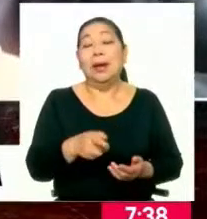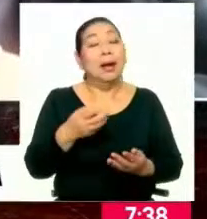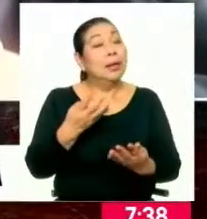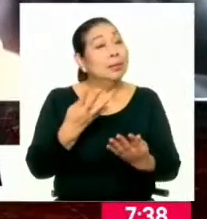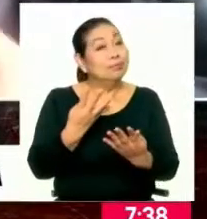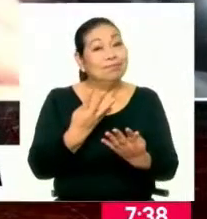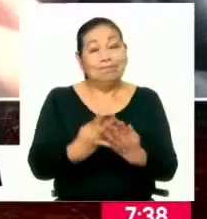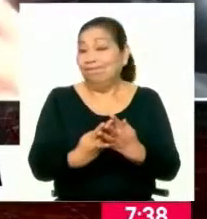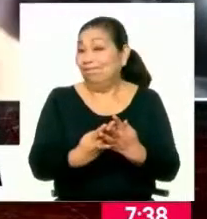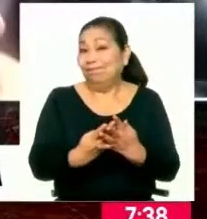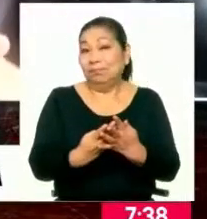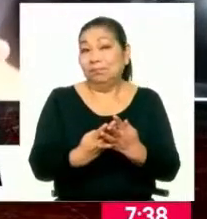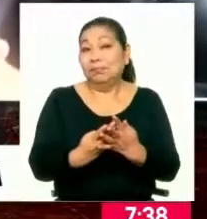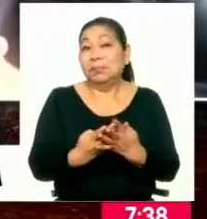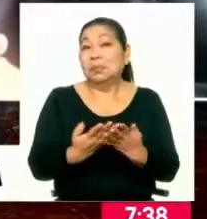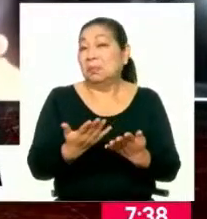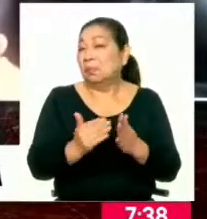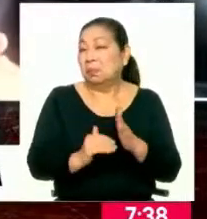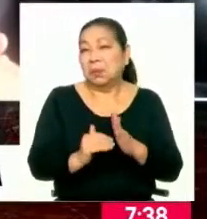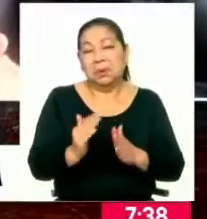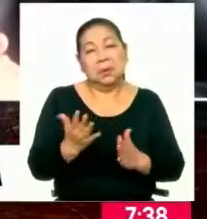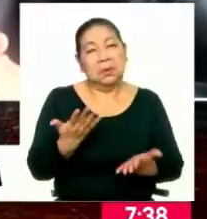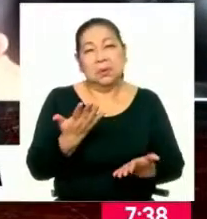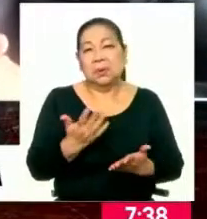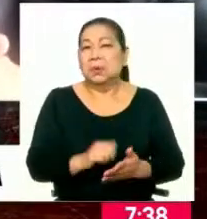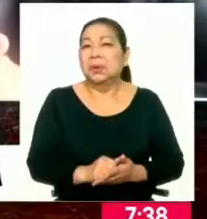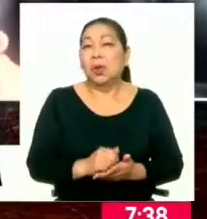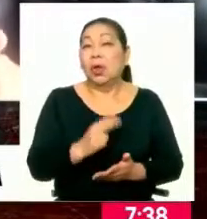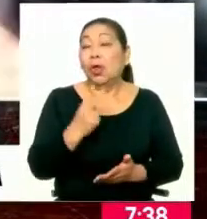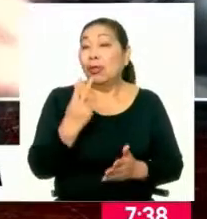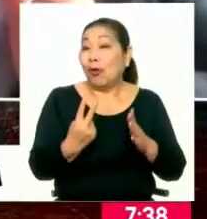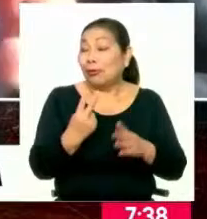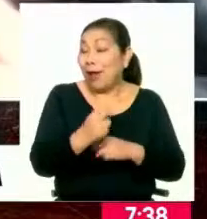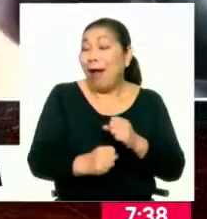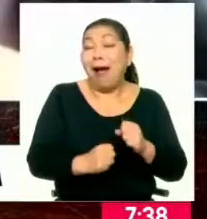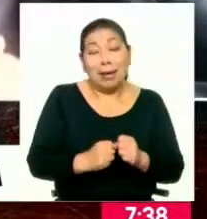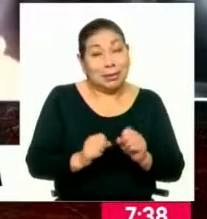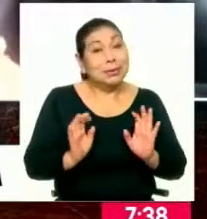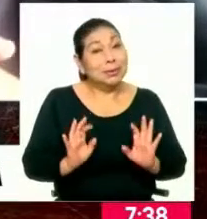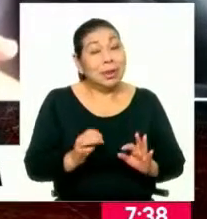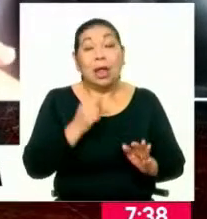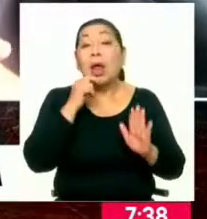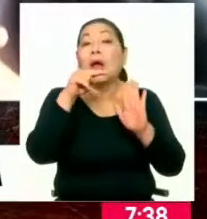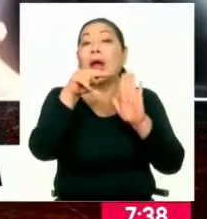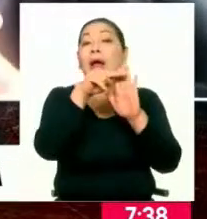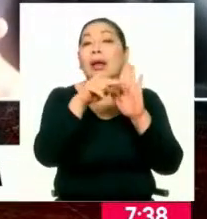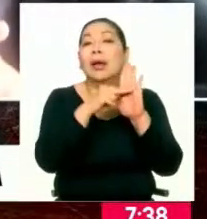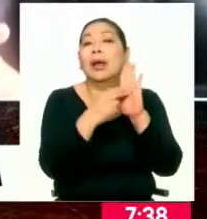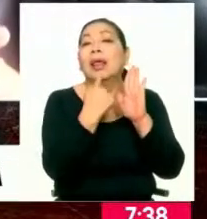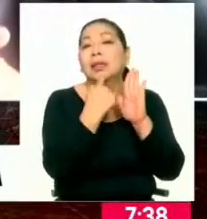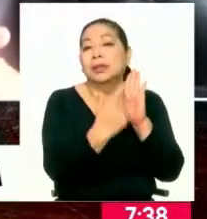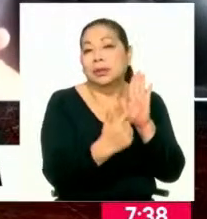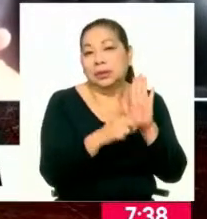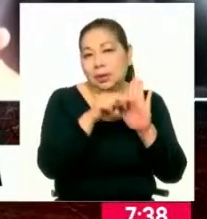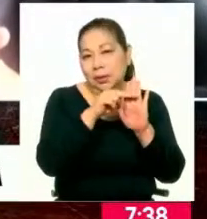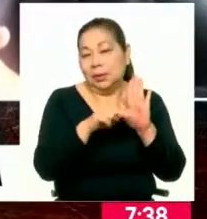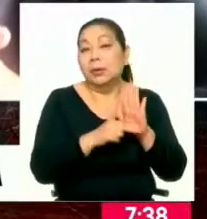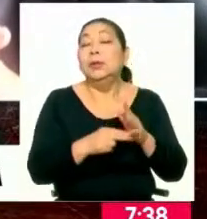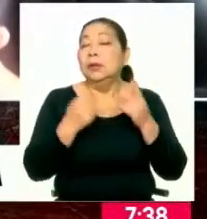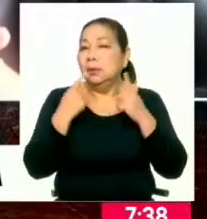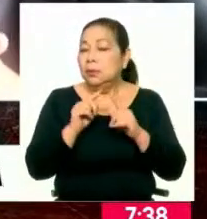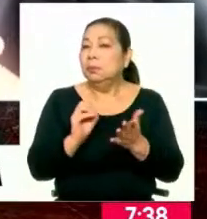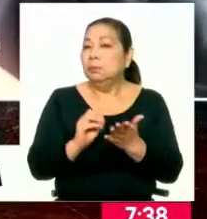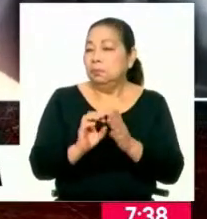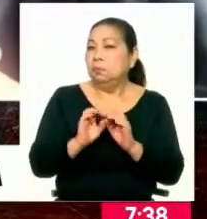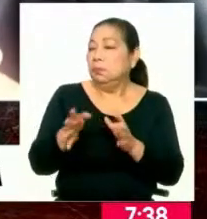privativa de libertad de cárcel va a ser no menor de 12 años, porque así señalan las normas finales. De acuerdo,